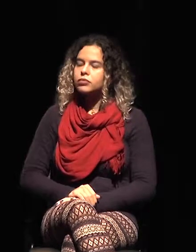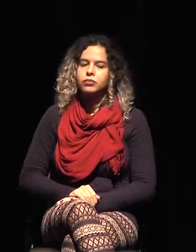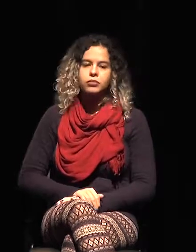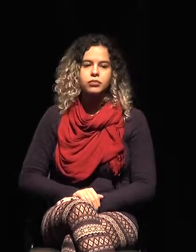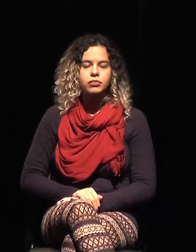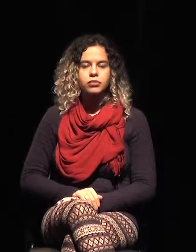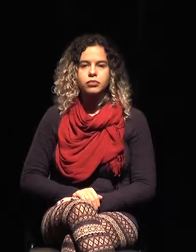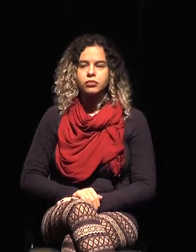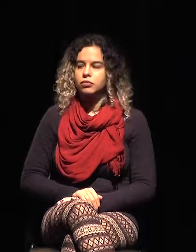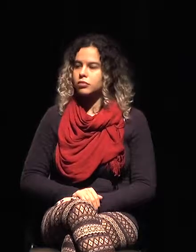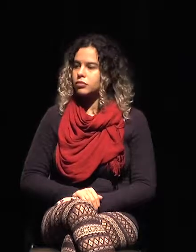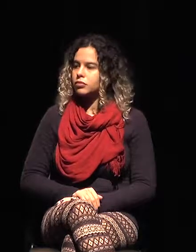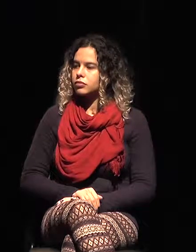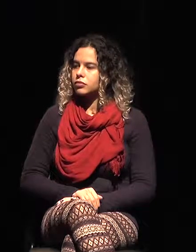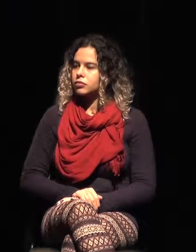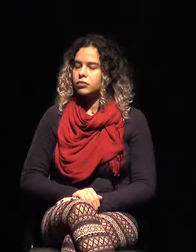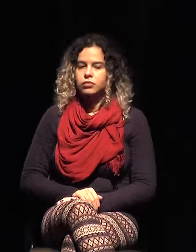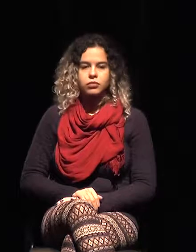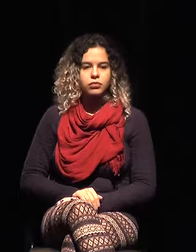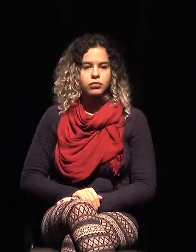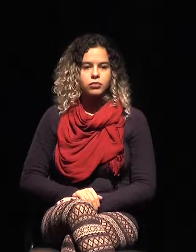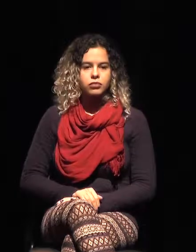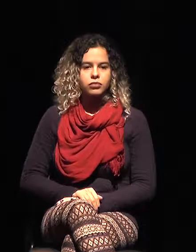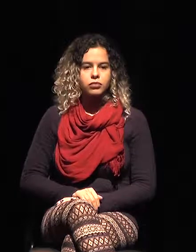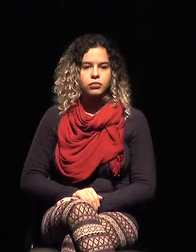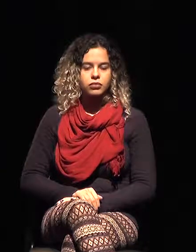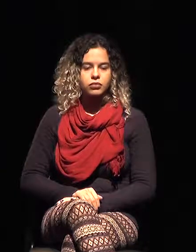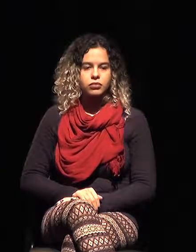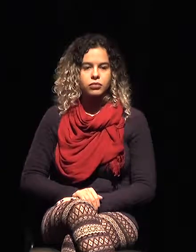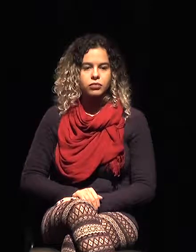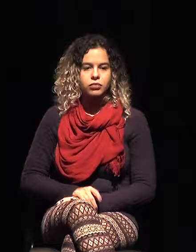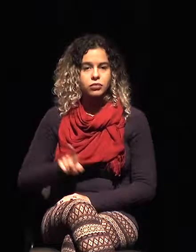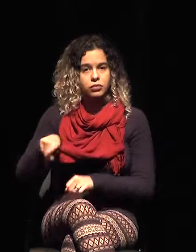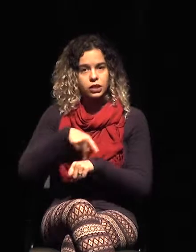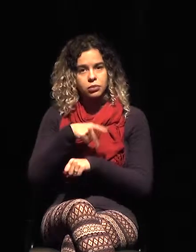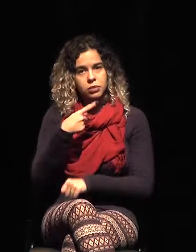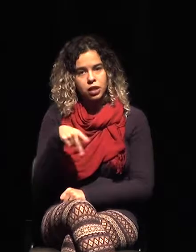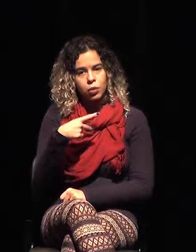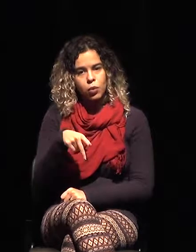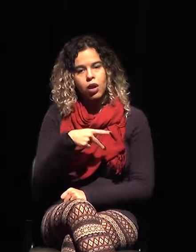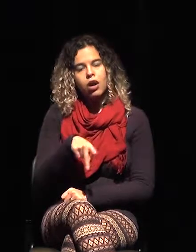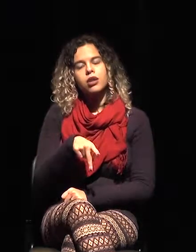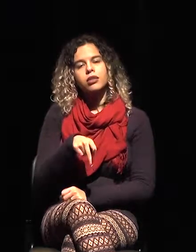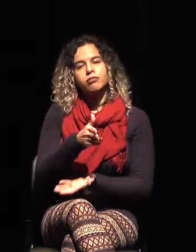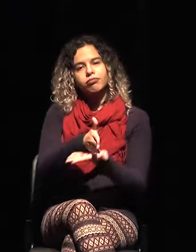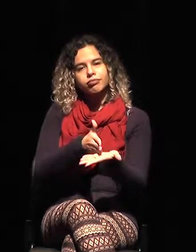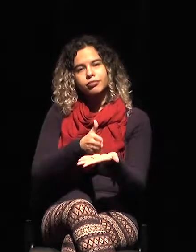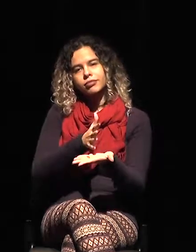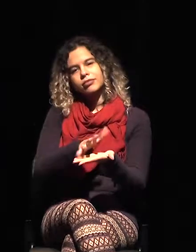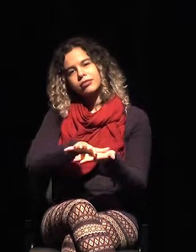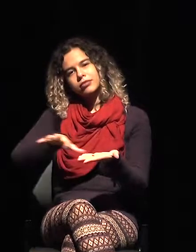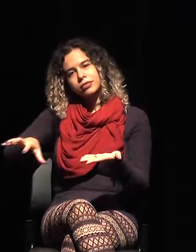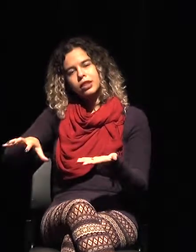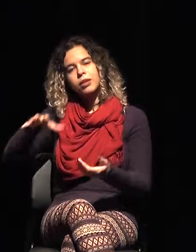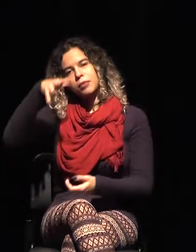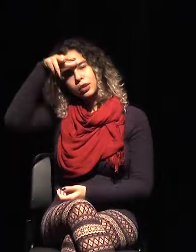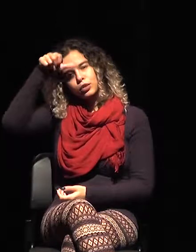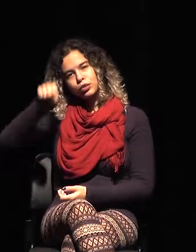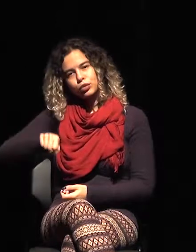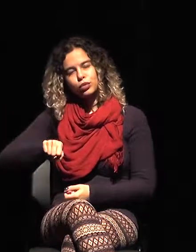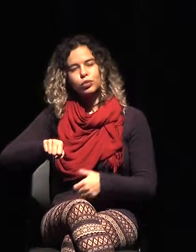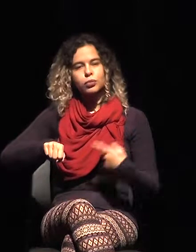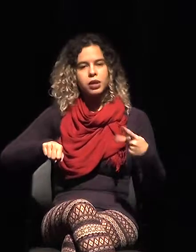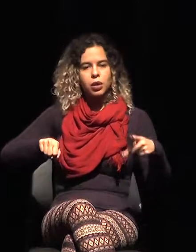Aquí, Paraguay, el estado de Mato Grosso del Sur, es más o menos la misma